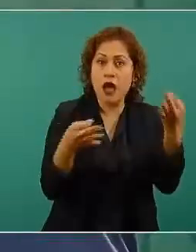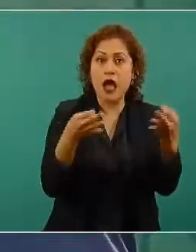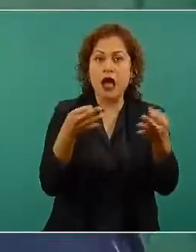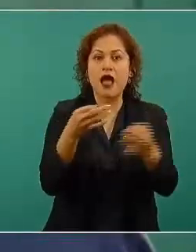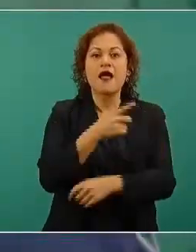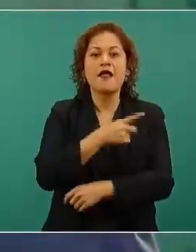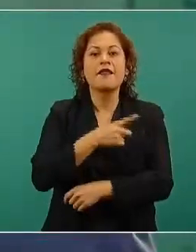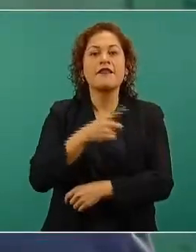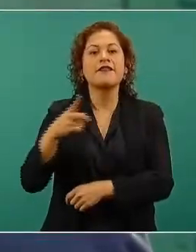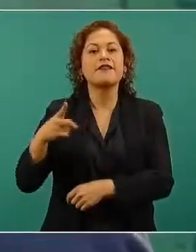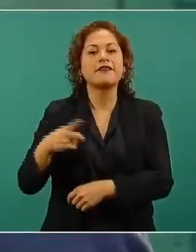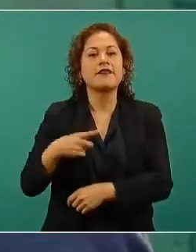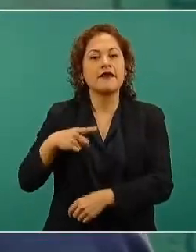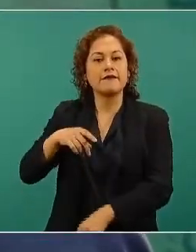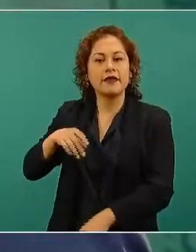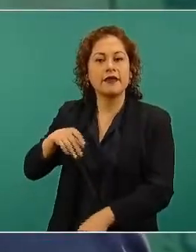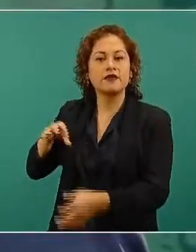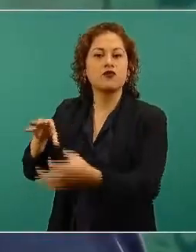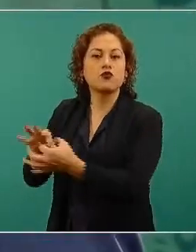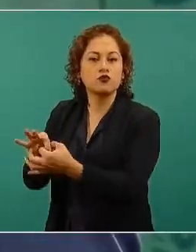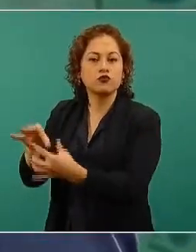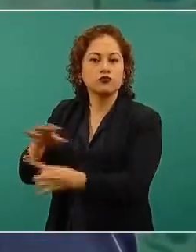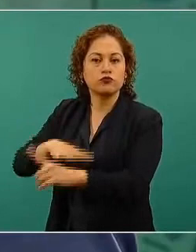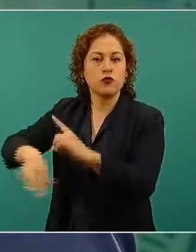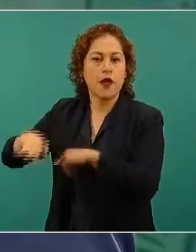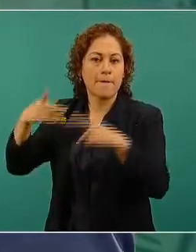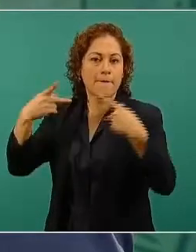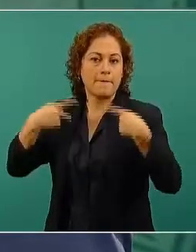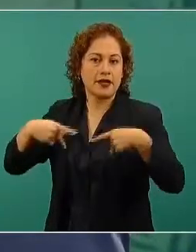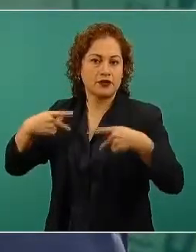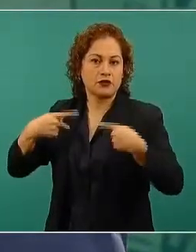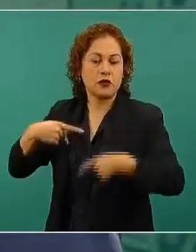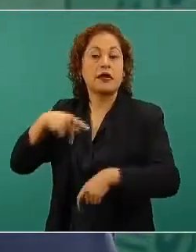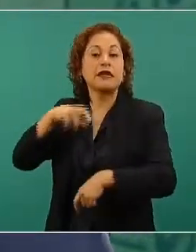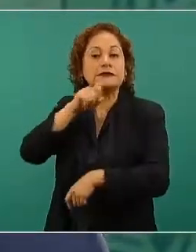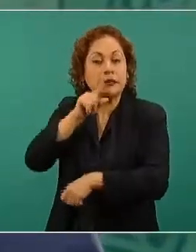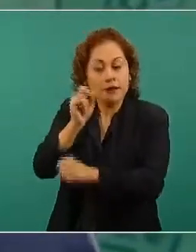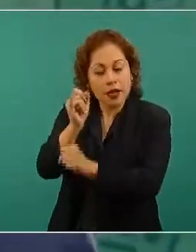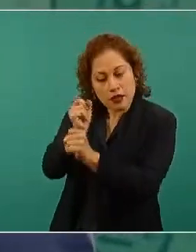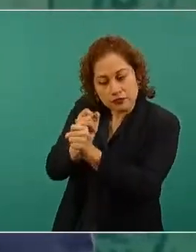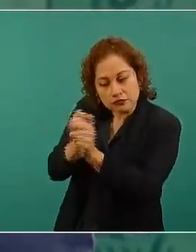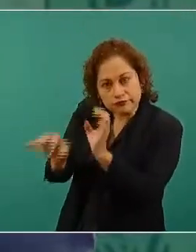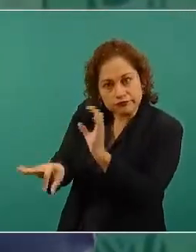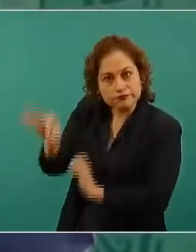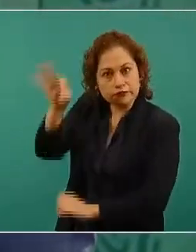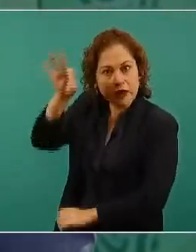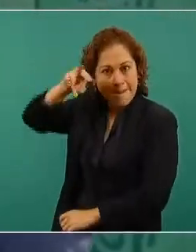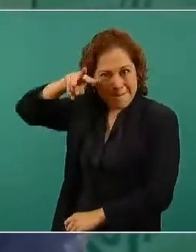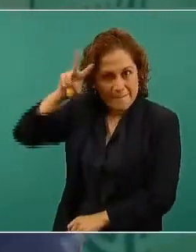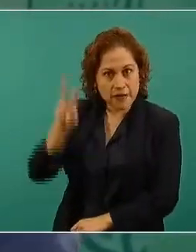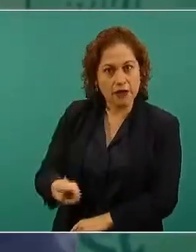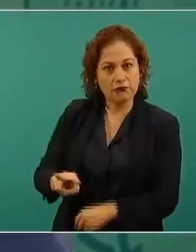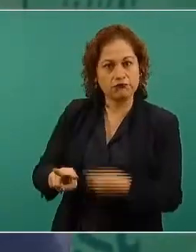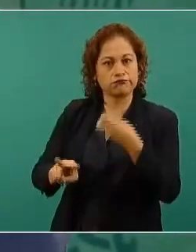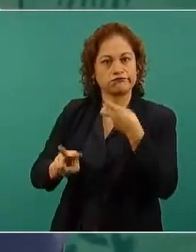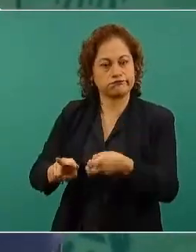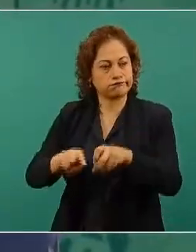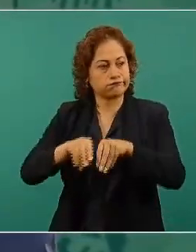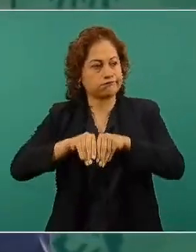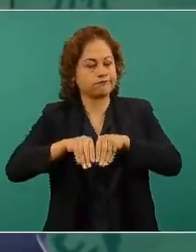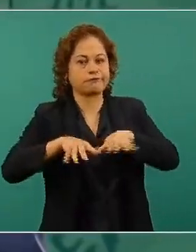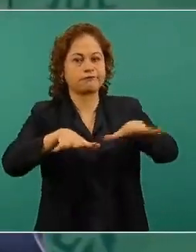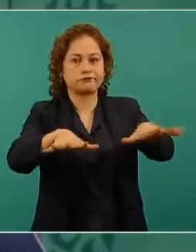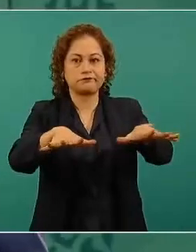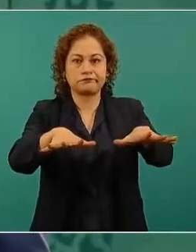a los ciudadanos y a la verdad y lo más distante que sea posible